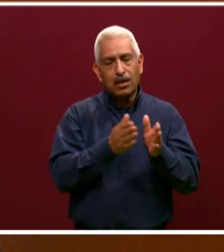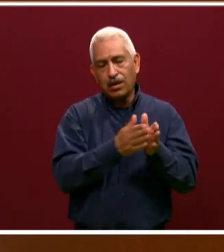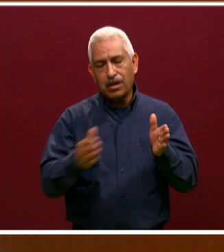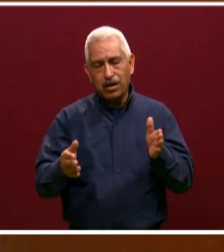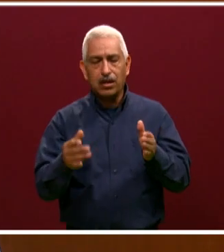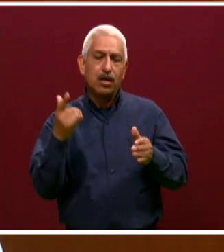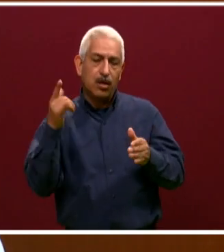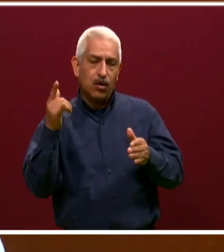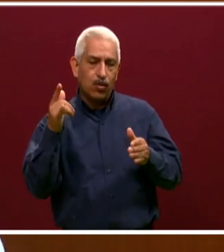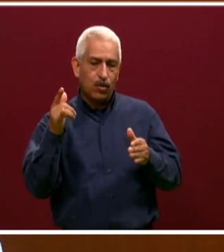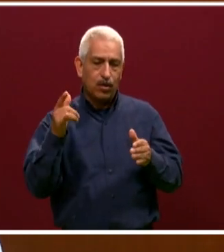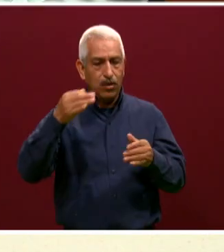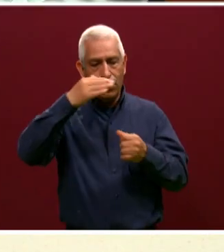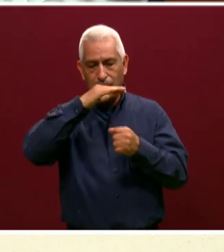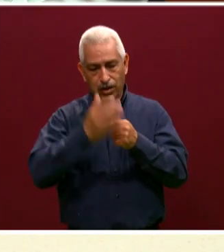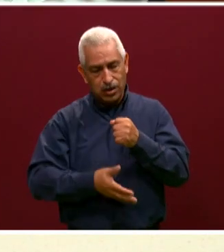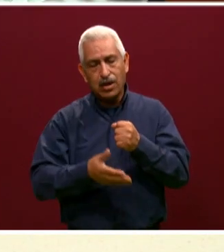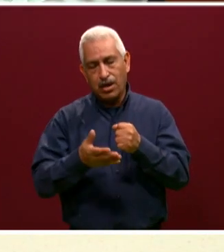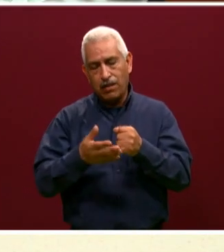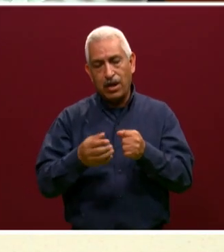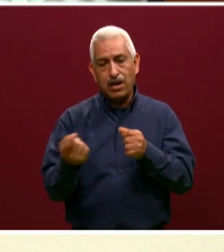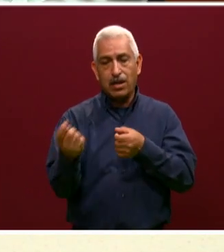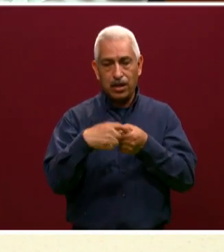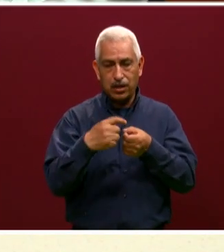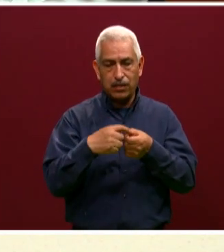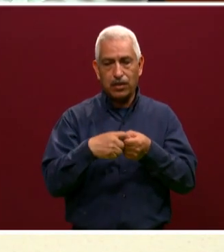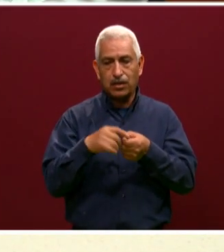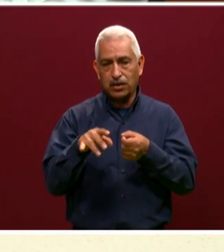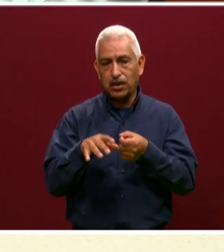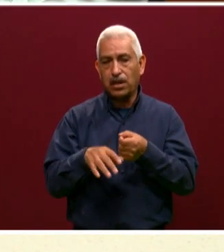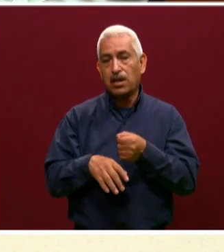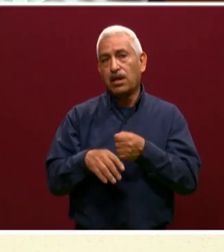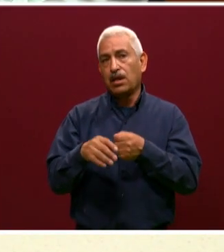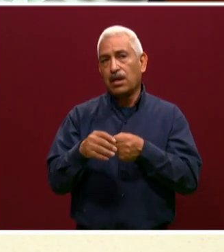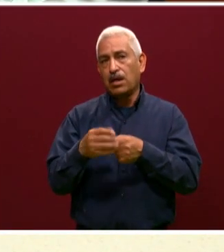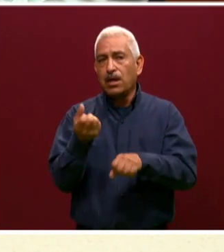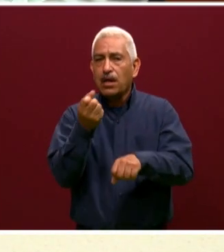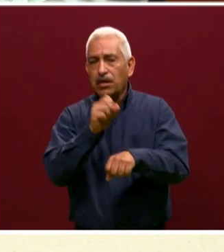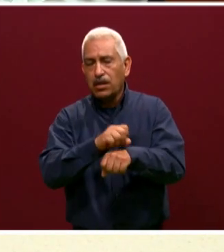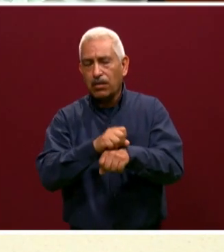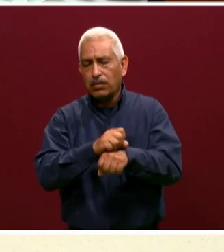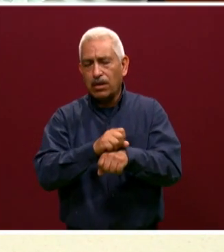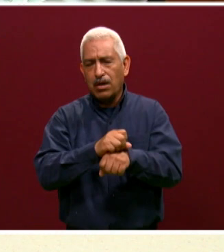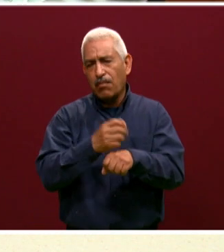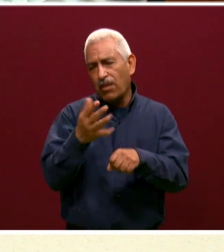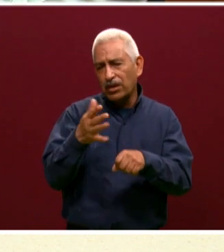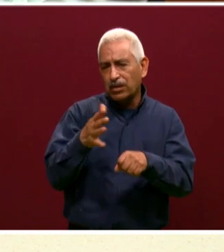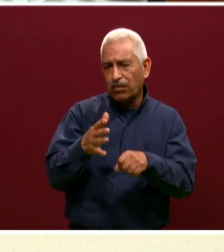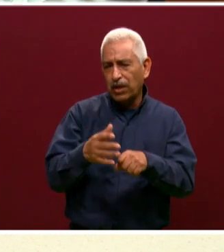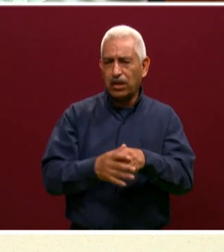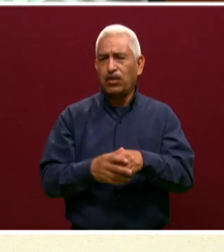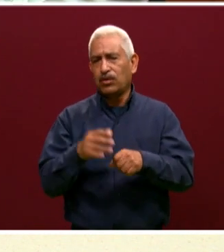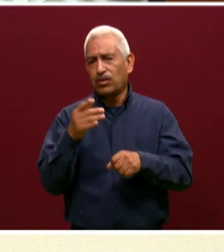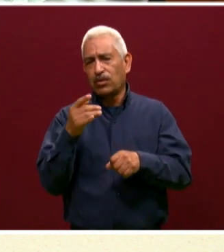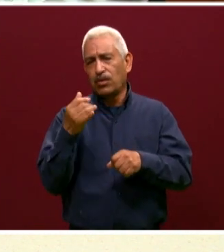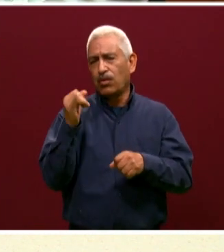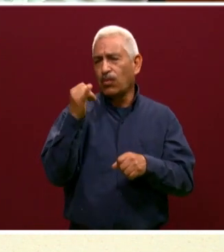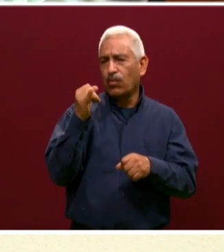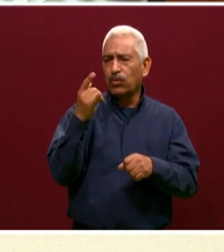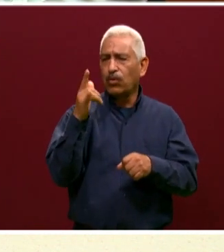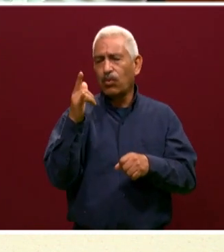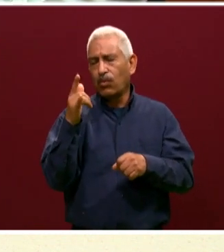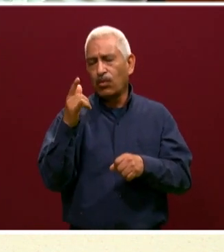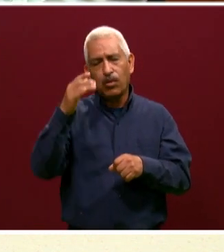-B. Claro, porque ellos van a terminar… Ellos terminarán por julio. junio, julio. Y ya